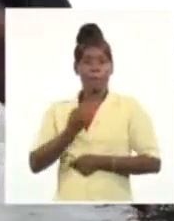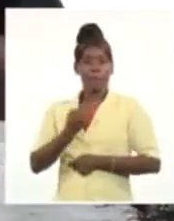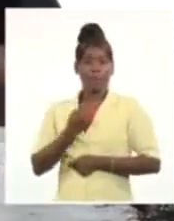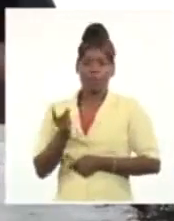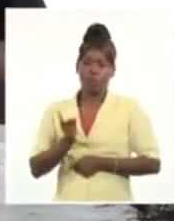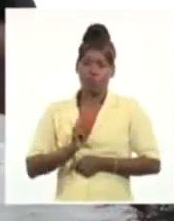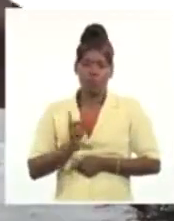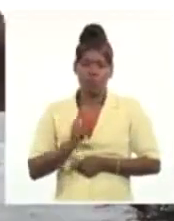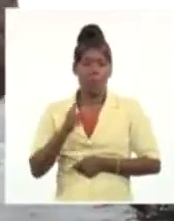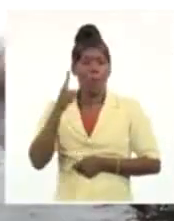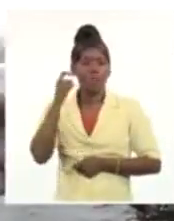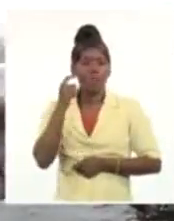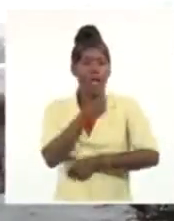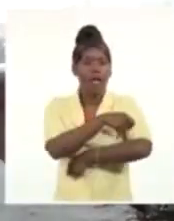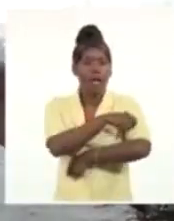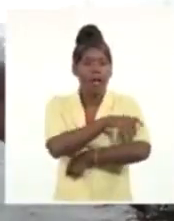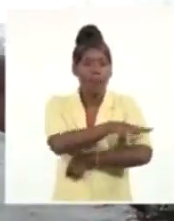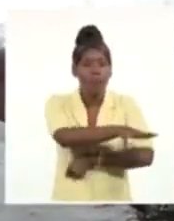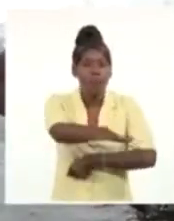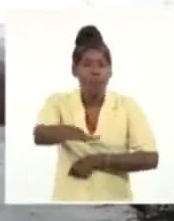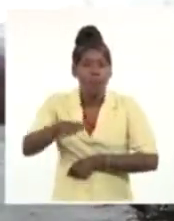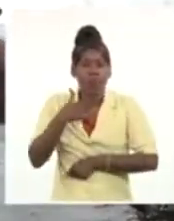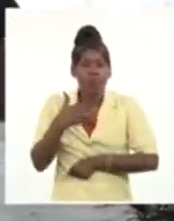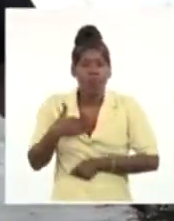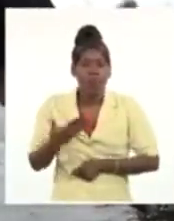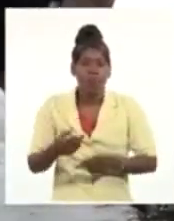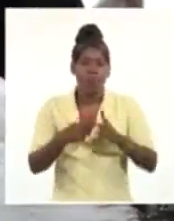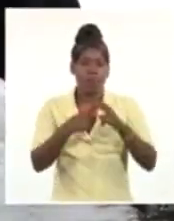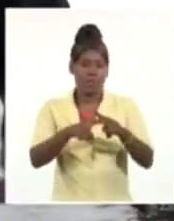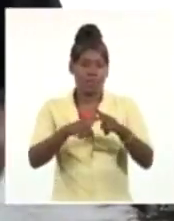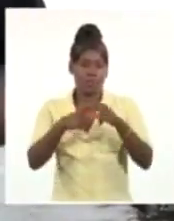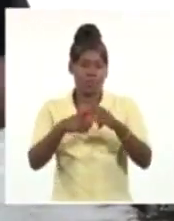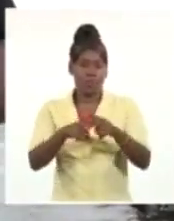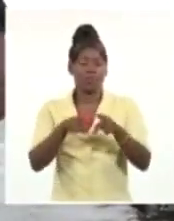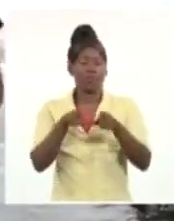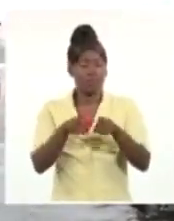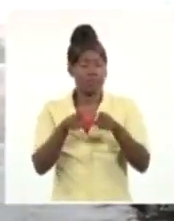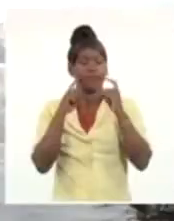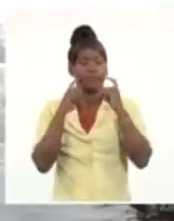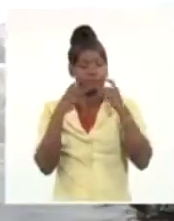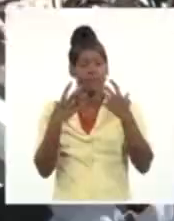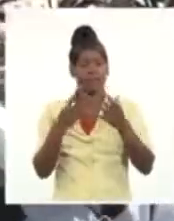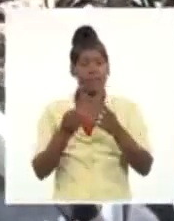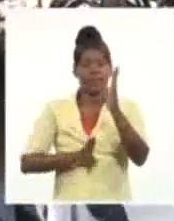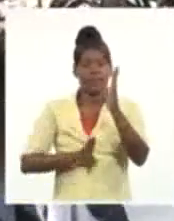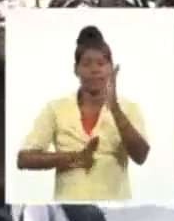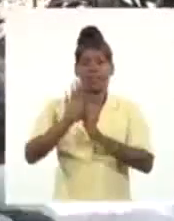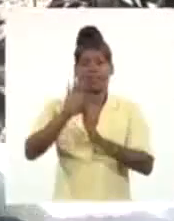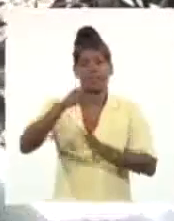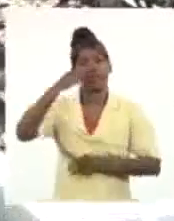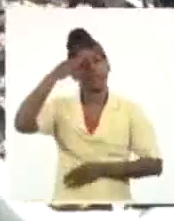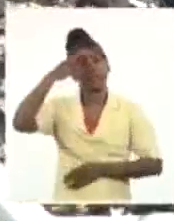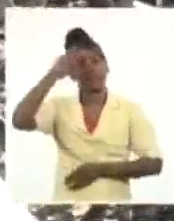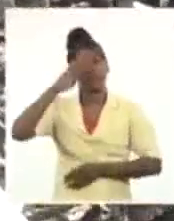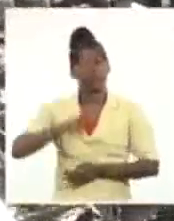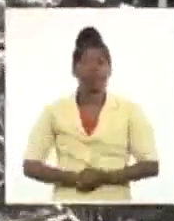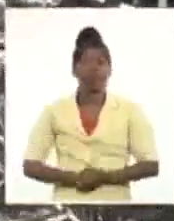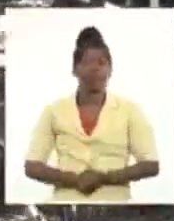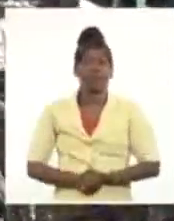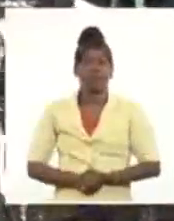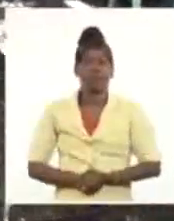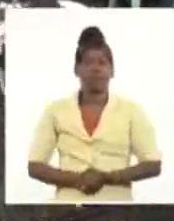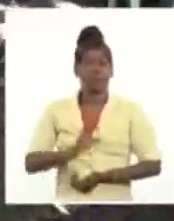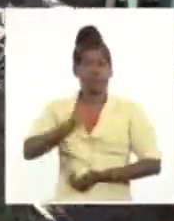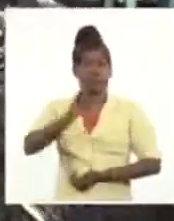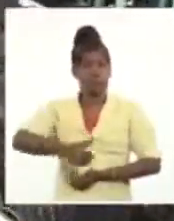profesional, como ciudadano, y ponerle una parte importante del tiempo a servirle a los demás. El jefe de Estado aseguró que la